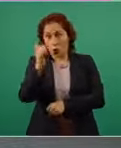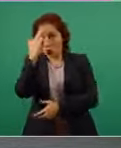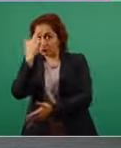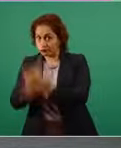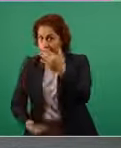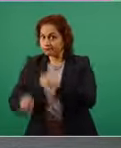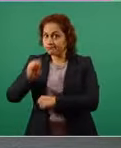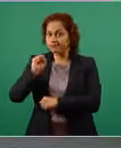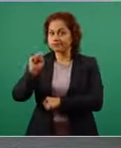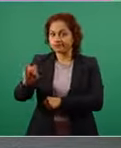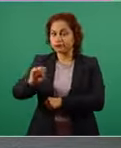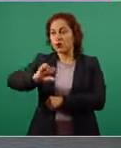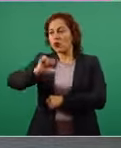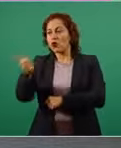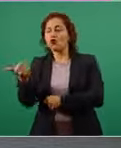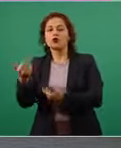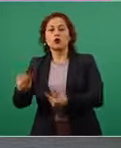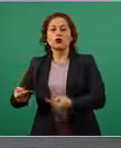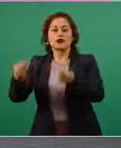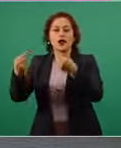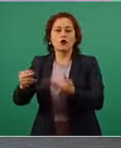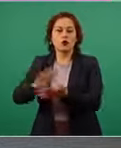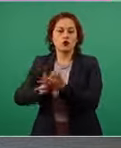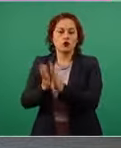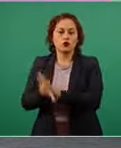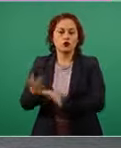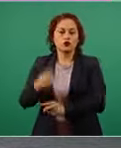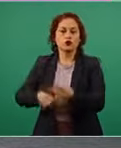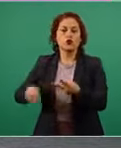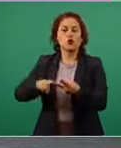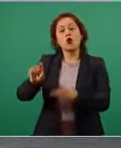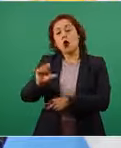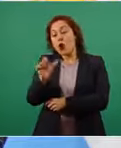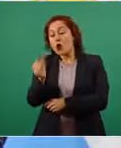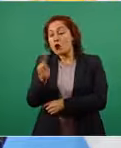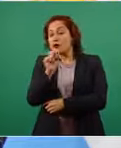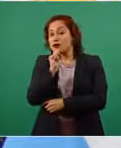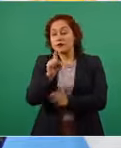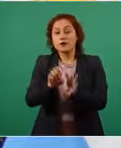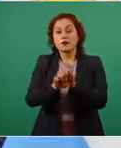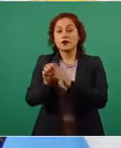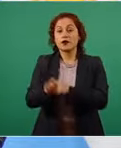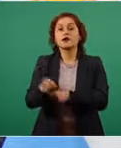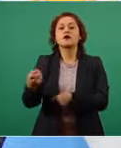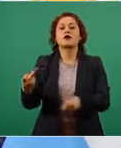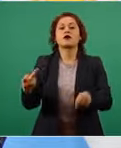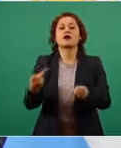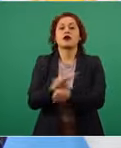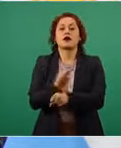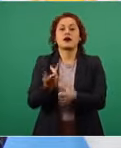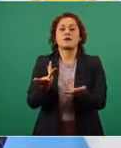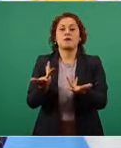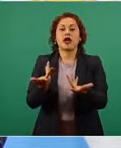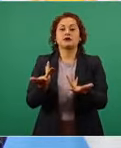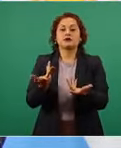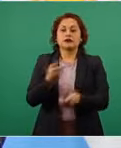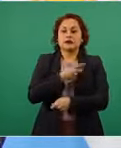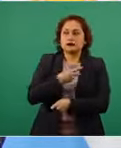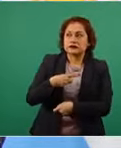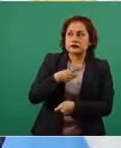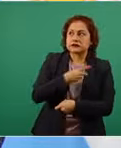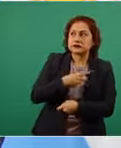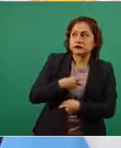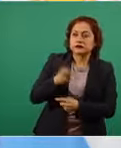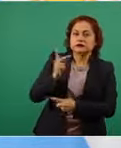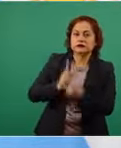pueden investigar el terrible y lamentable endeudamiento que la Argentina vivió que